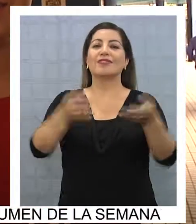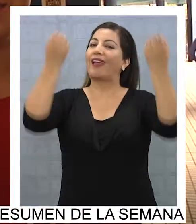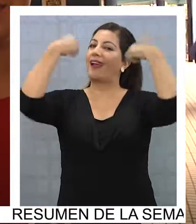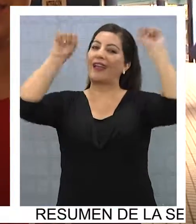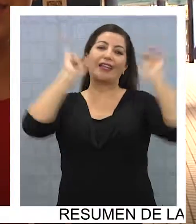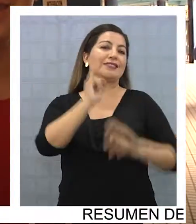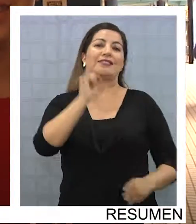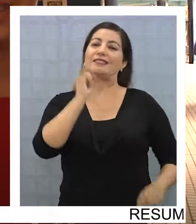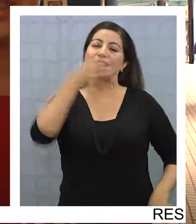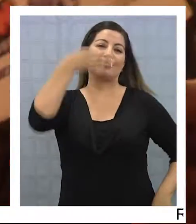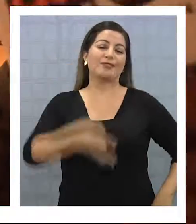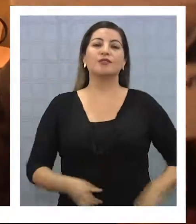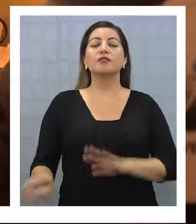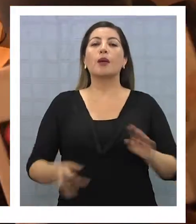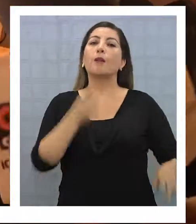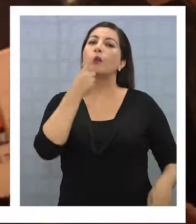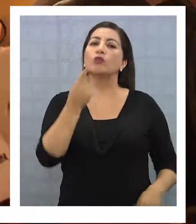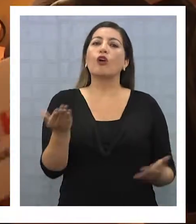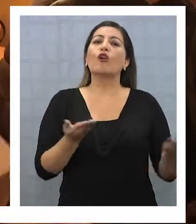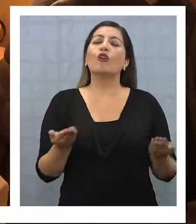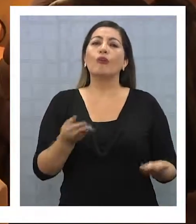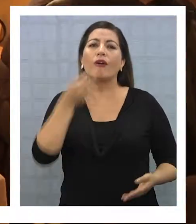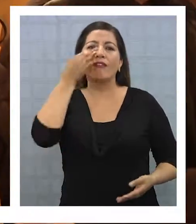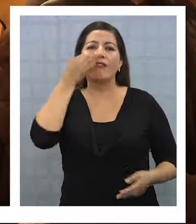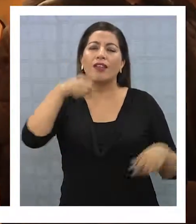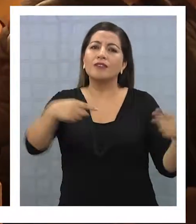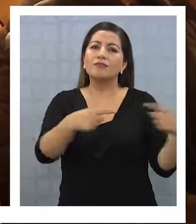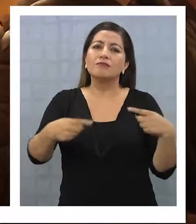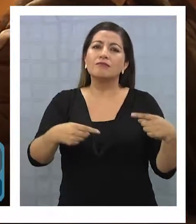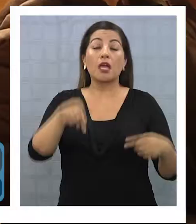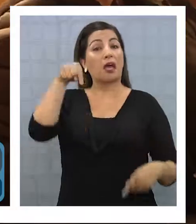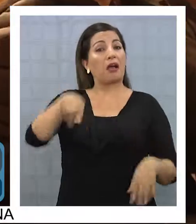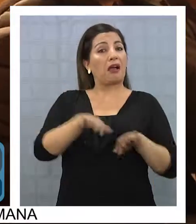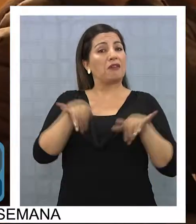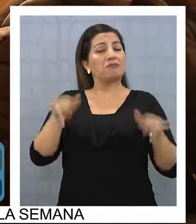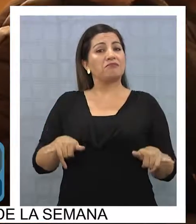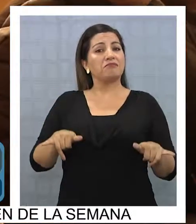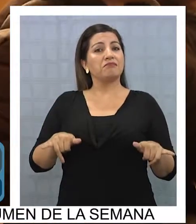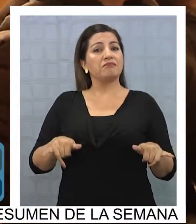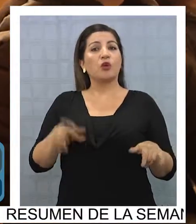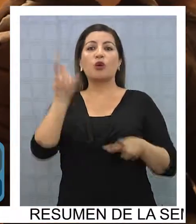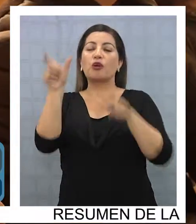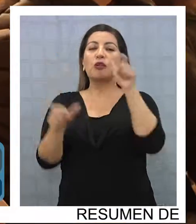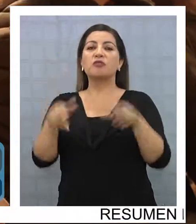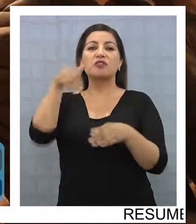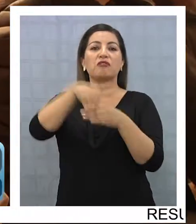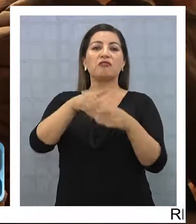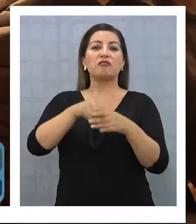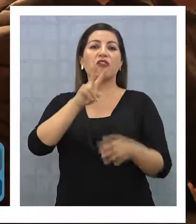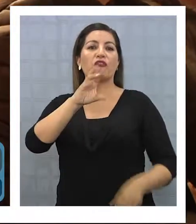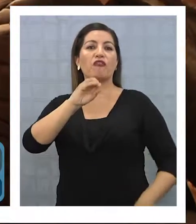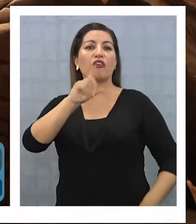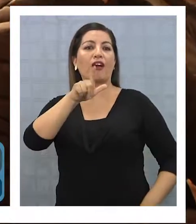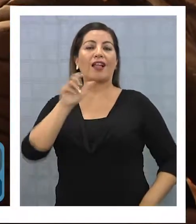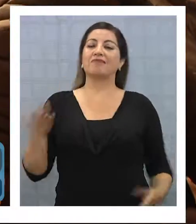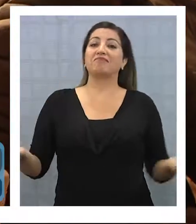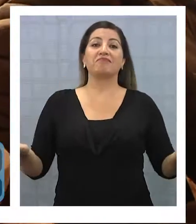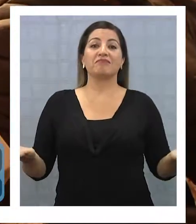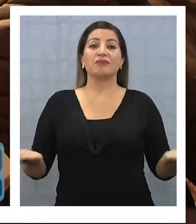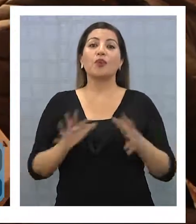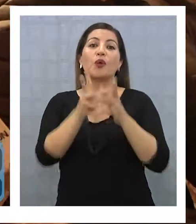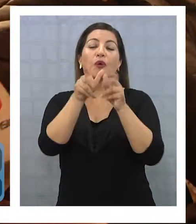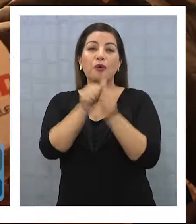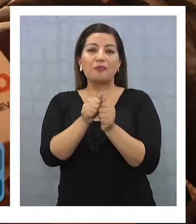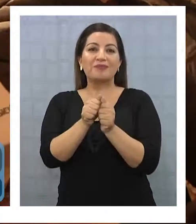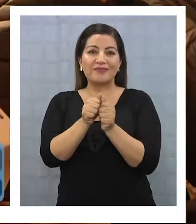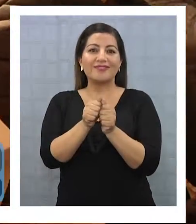y a ganar, si o si, por seguro. ¿Cómo espera que espera el partido? Acá entretenido con los votantes y los vocales y